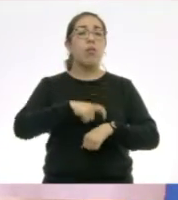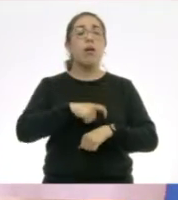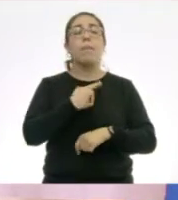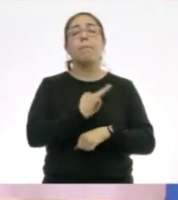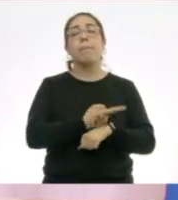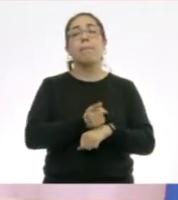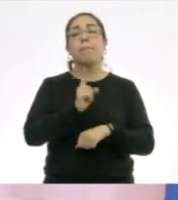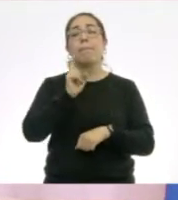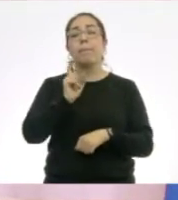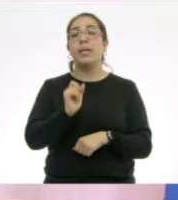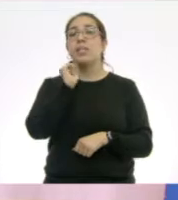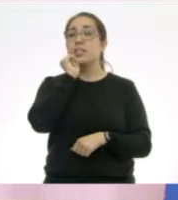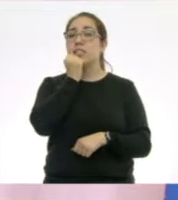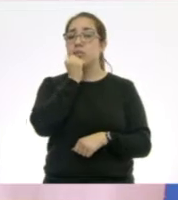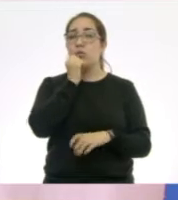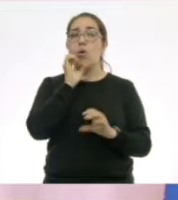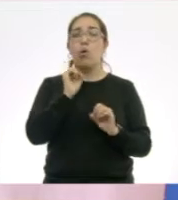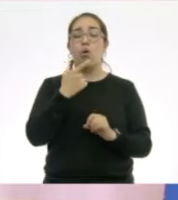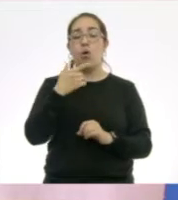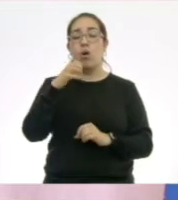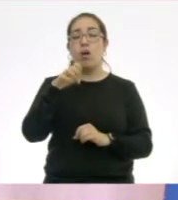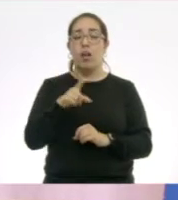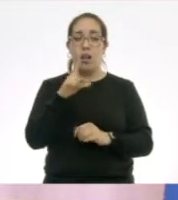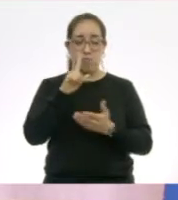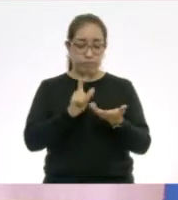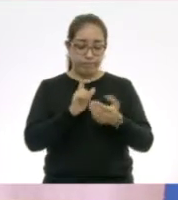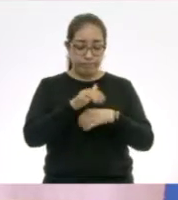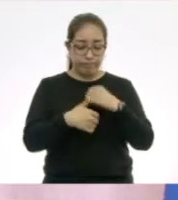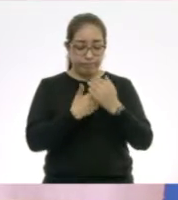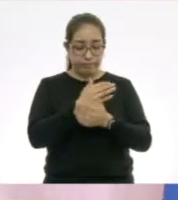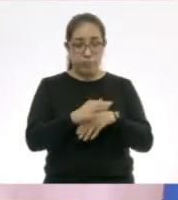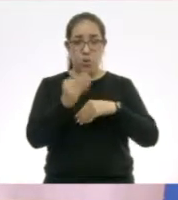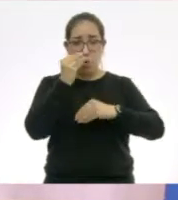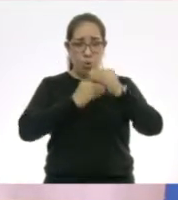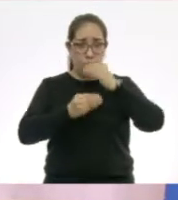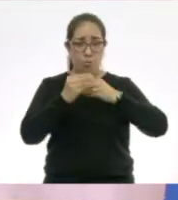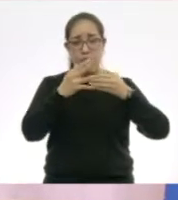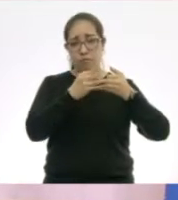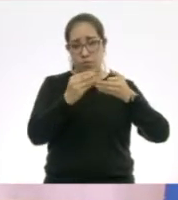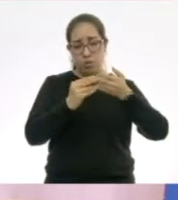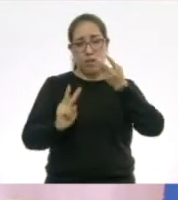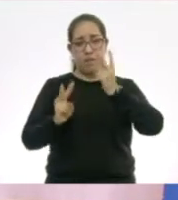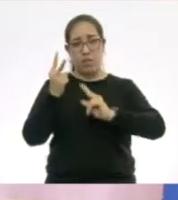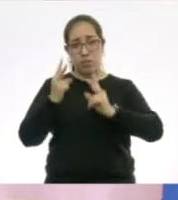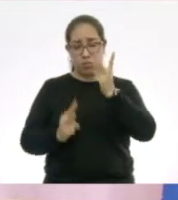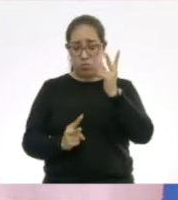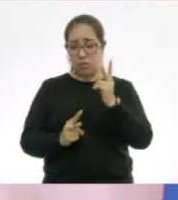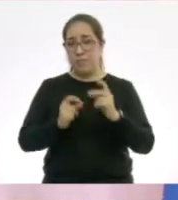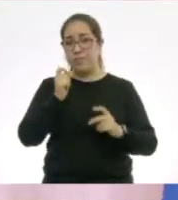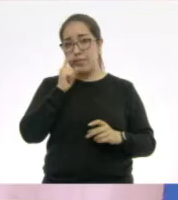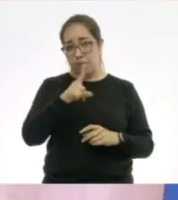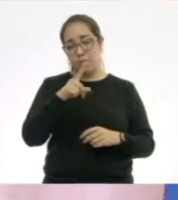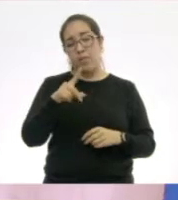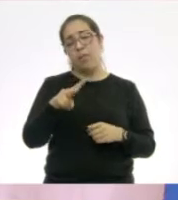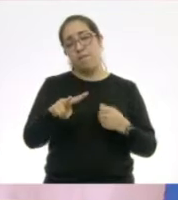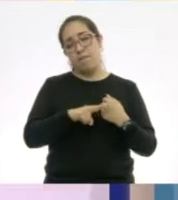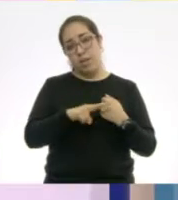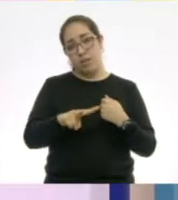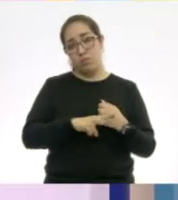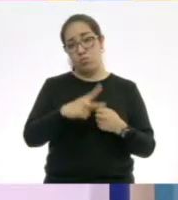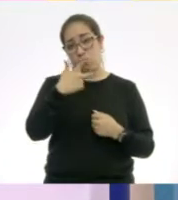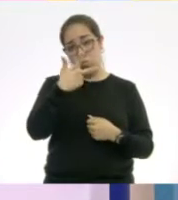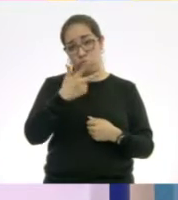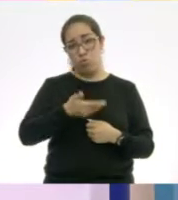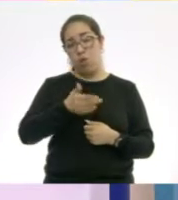desinfectalas con gel. Aliméntate sanamente con verduras y frutas y toma al menos 8 vasos de agua